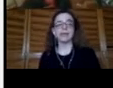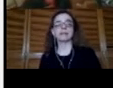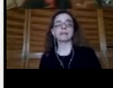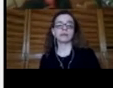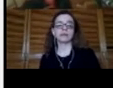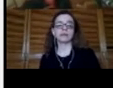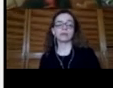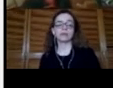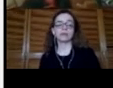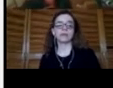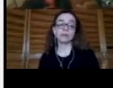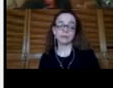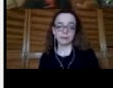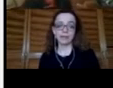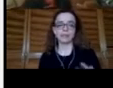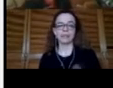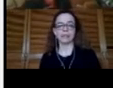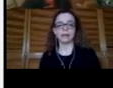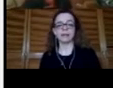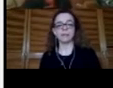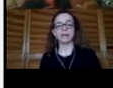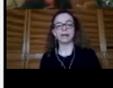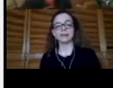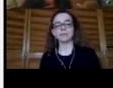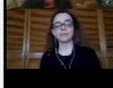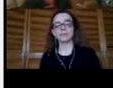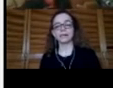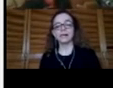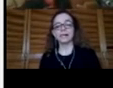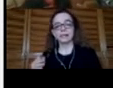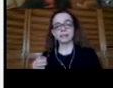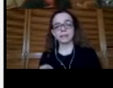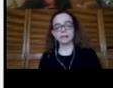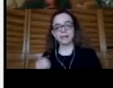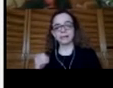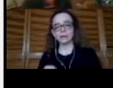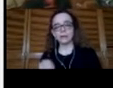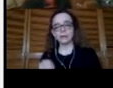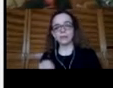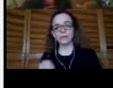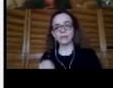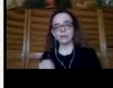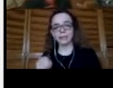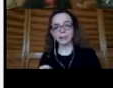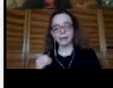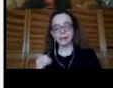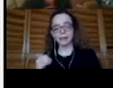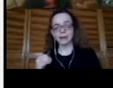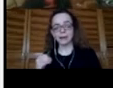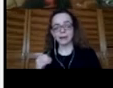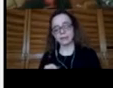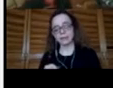estas acciones. Estamos tratando de delimitarlas, estamos tratando de trabajar de manera